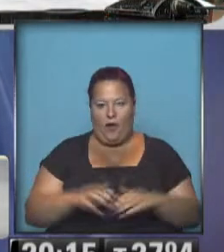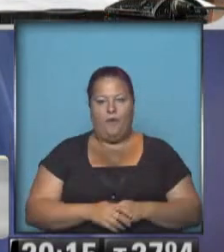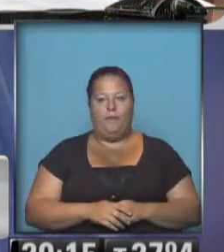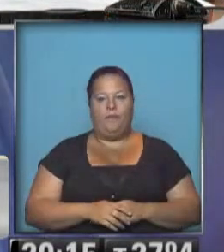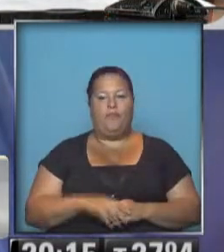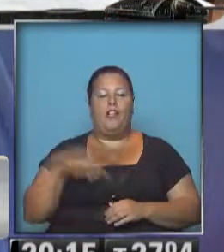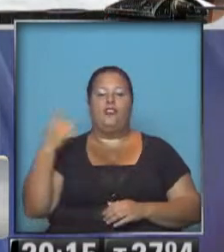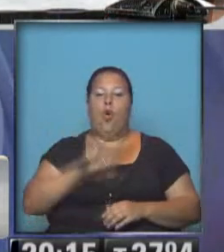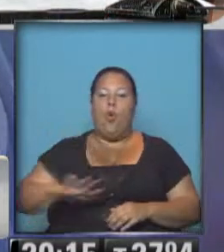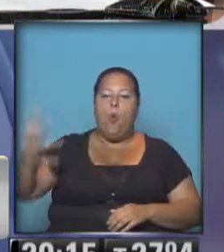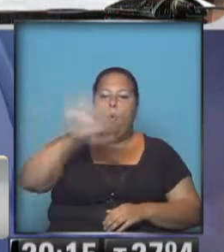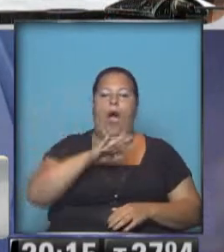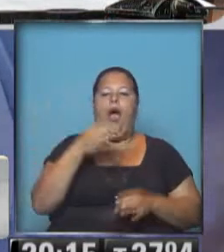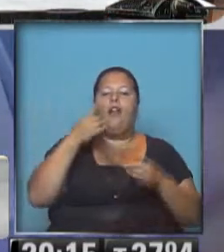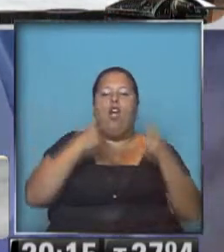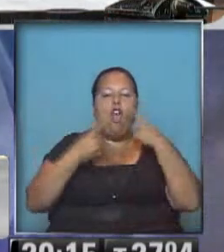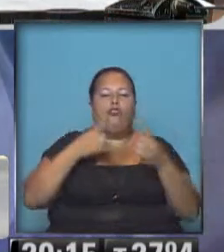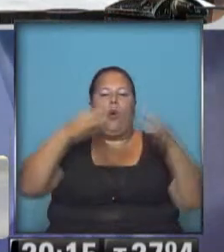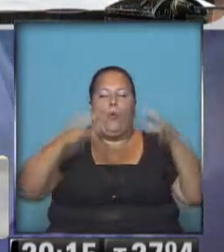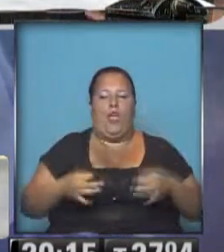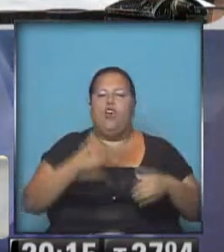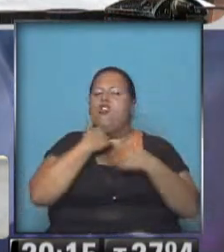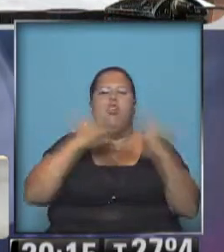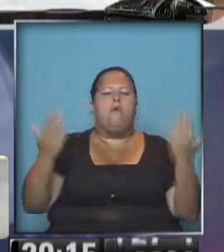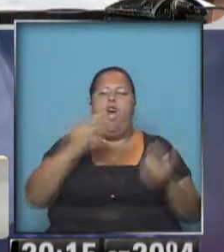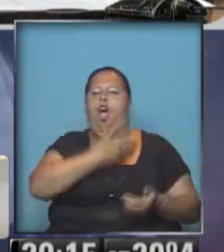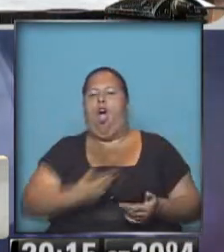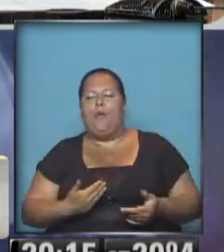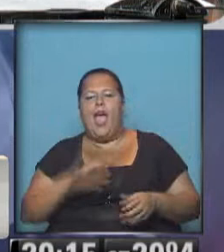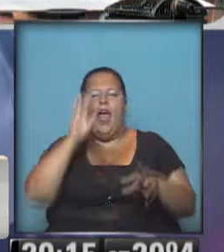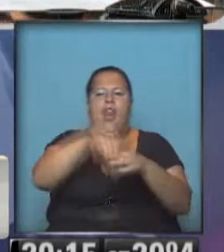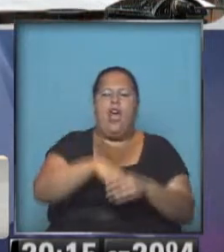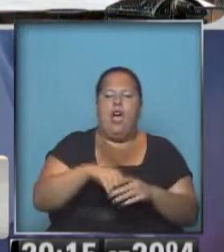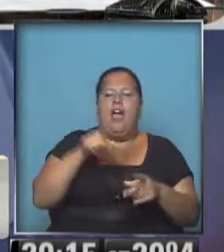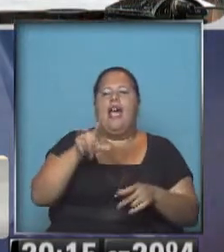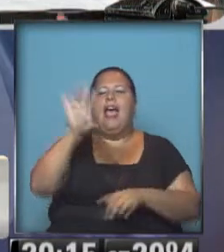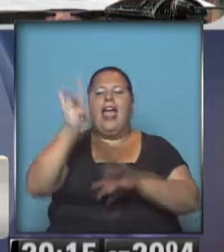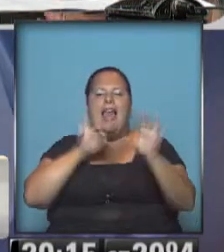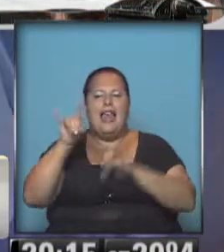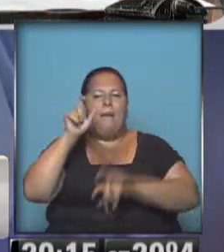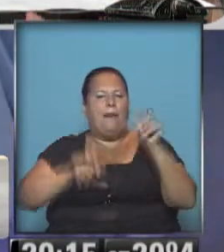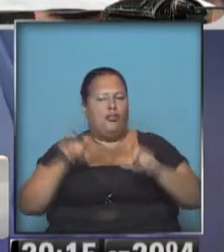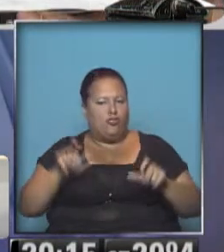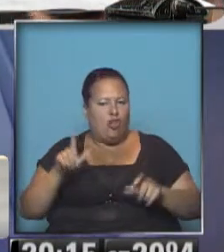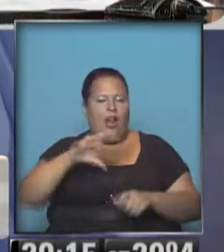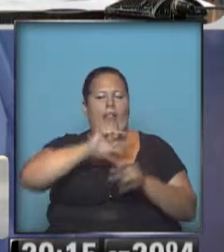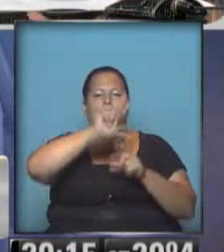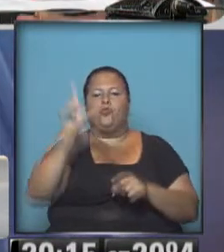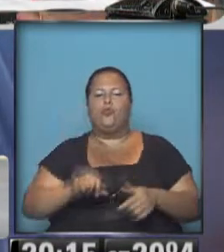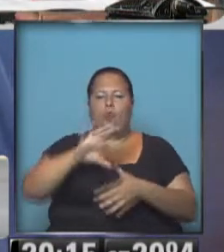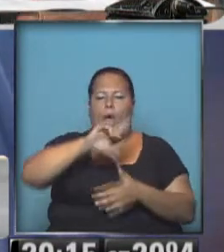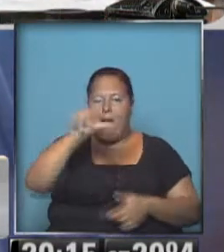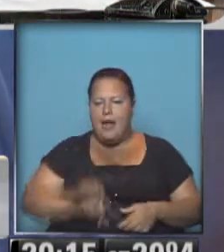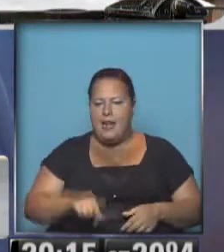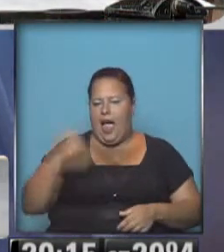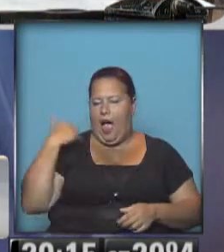es decir, toda nuestra región en orden. No les interesa tener gobiernos del tipo que están eligiendo los ciudadanos sudamericanos en este